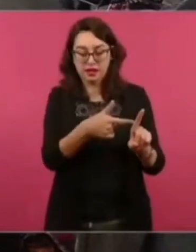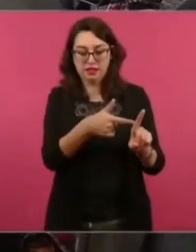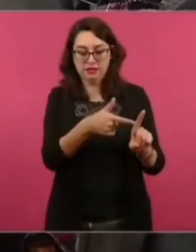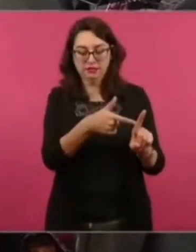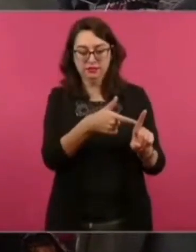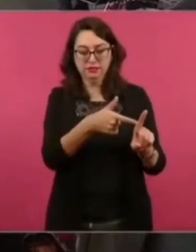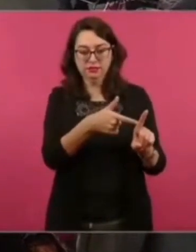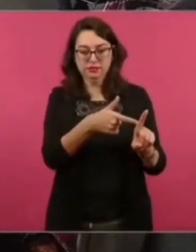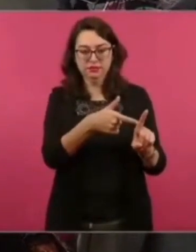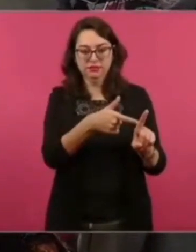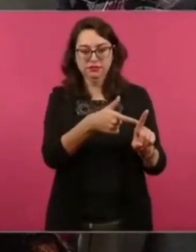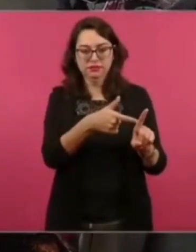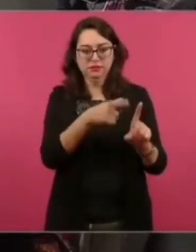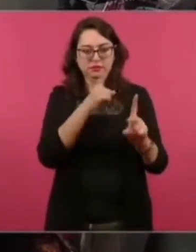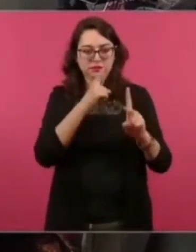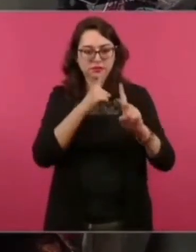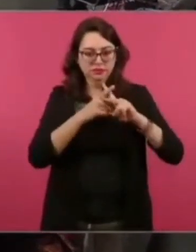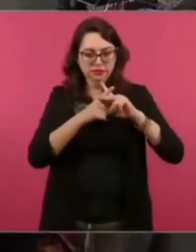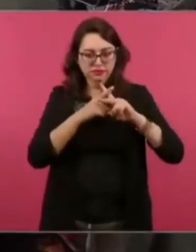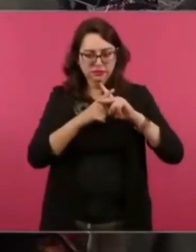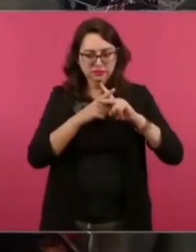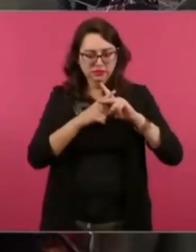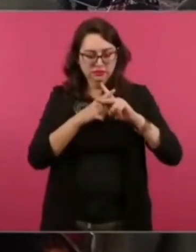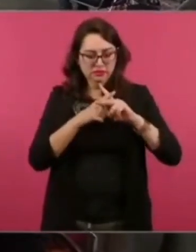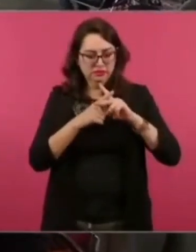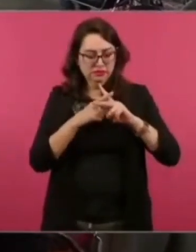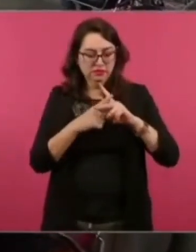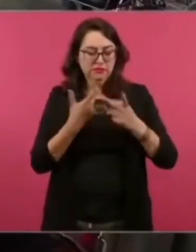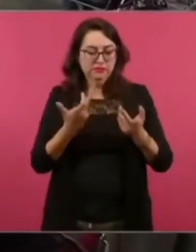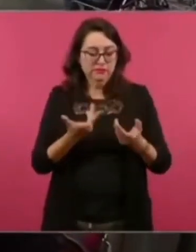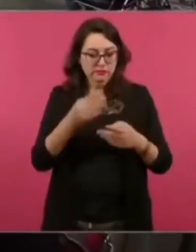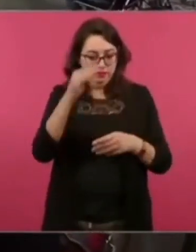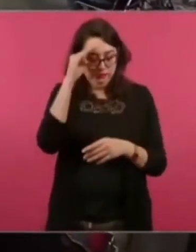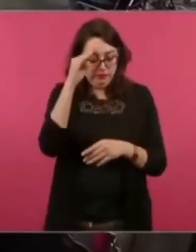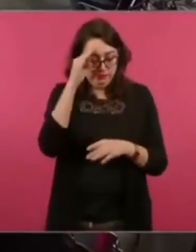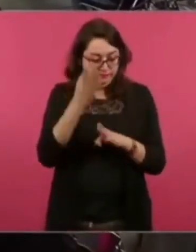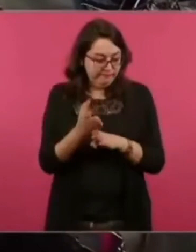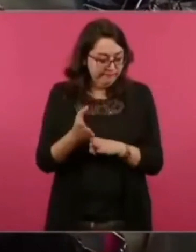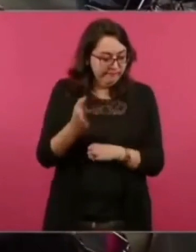porque con Calderón se aumentó 22%,